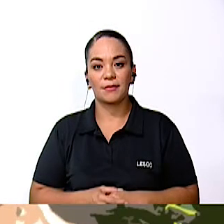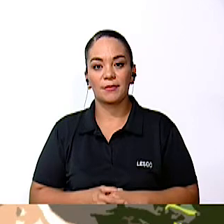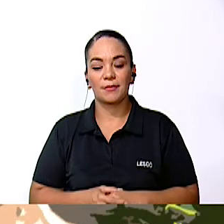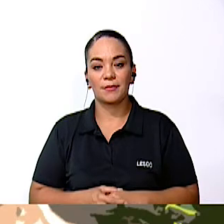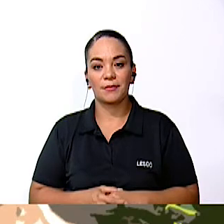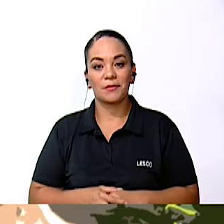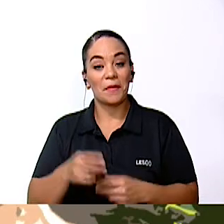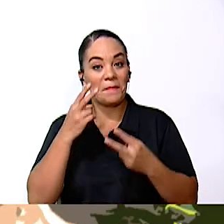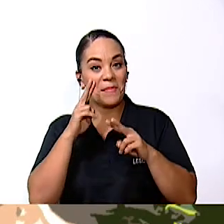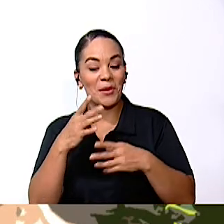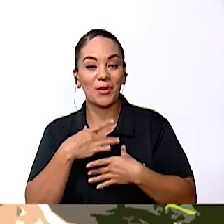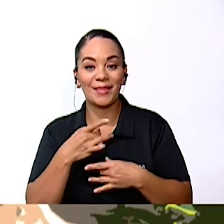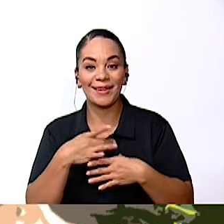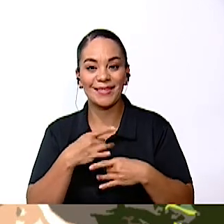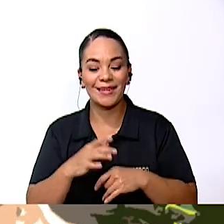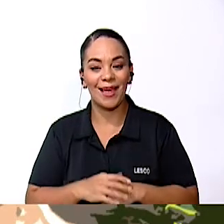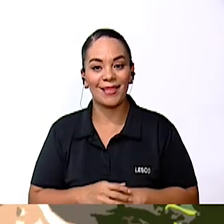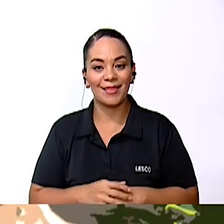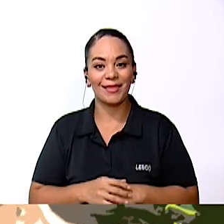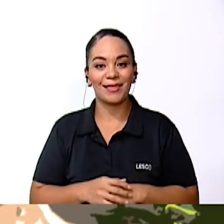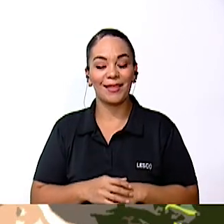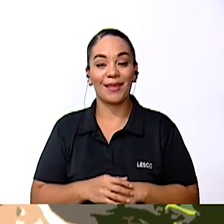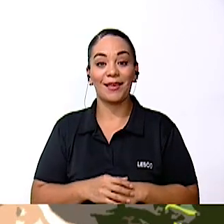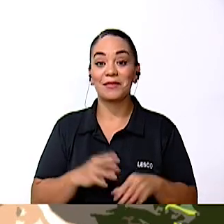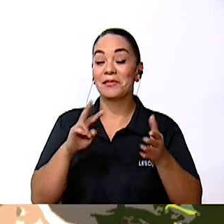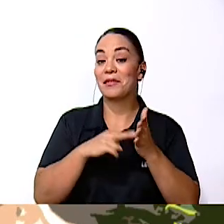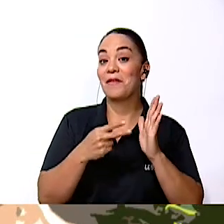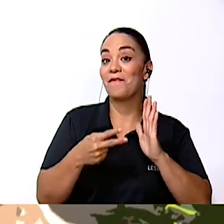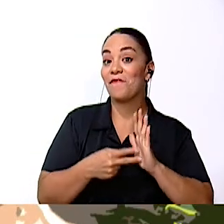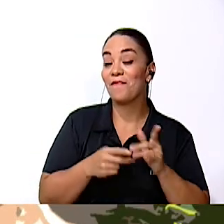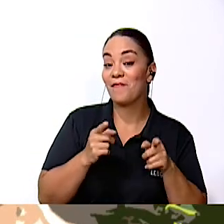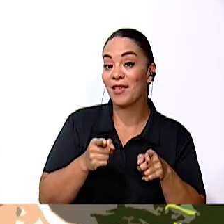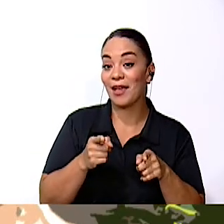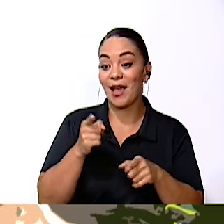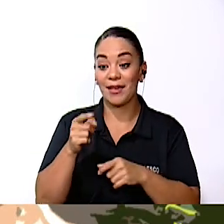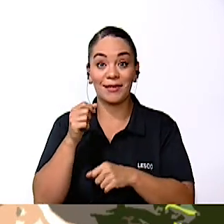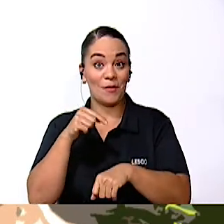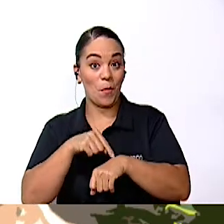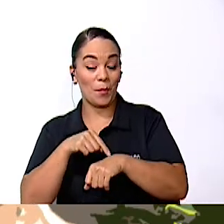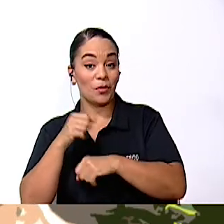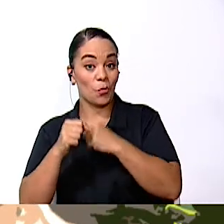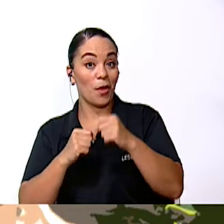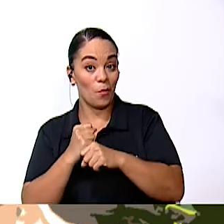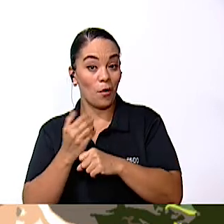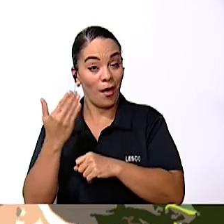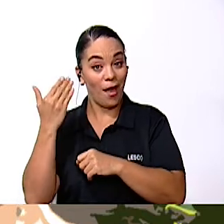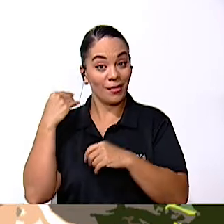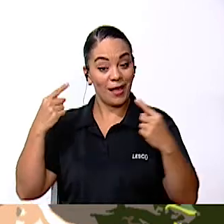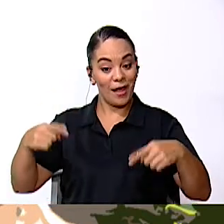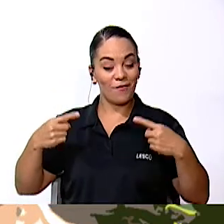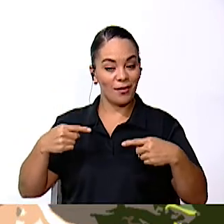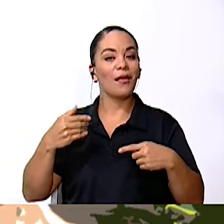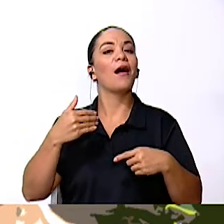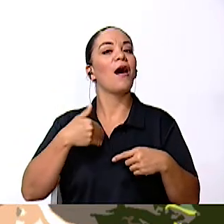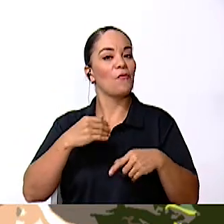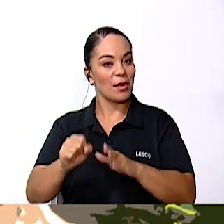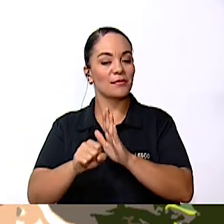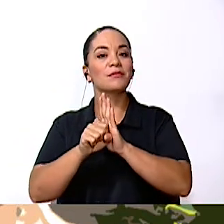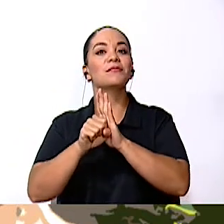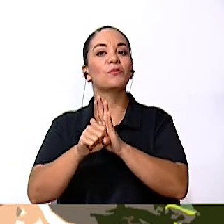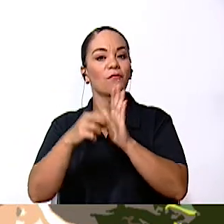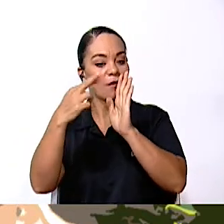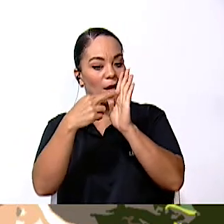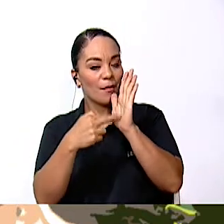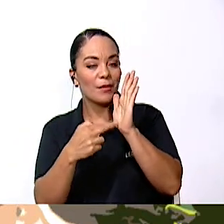¿Vieron que interesante? Porque entonces Quiere decir Que desde esa época Ya había una reglamentación ¿Verdad? Ya había una seguridad